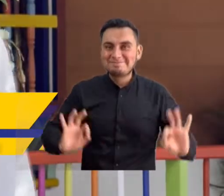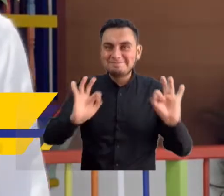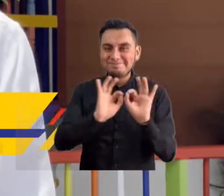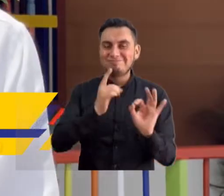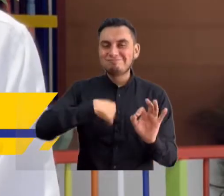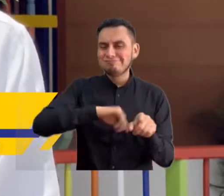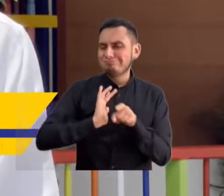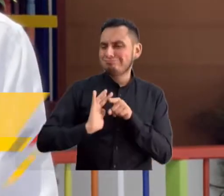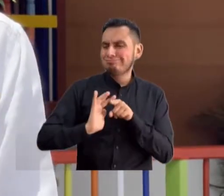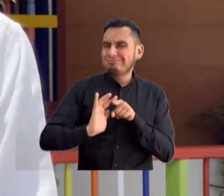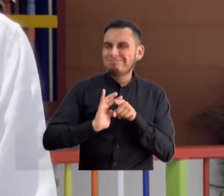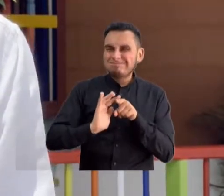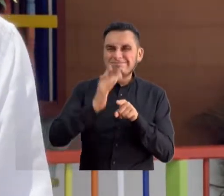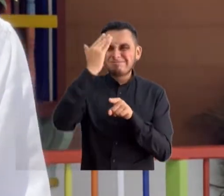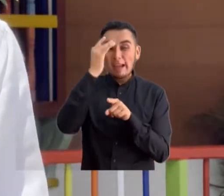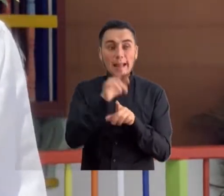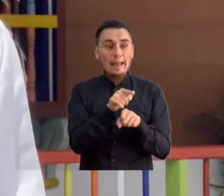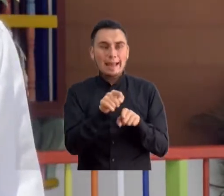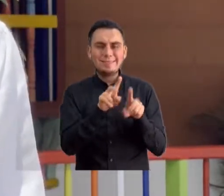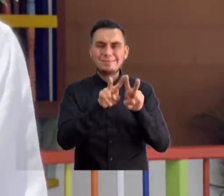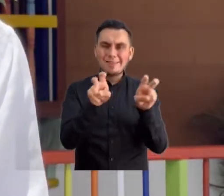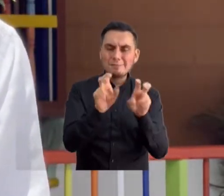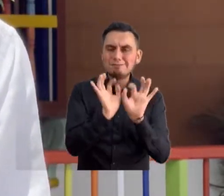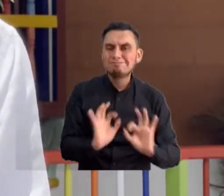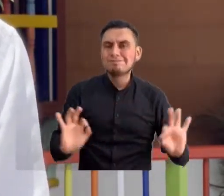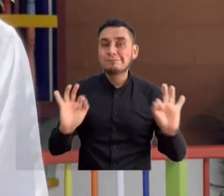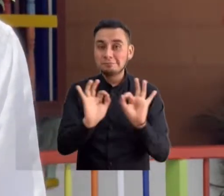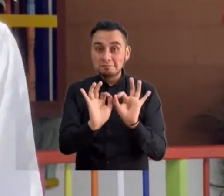efectivamente este tema,